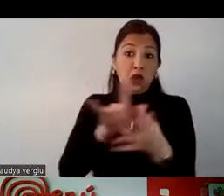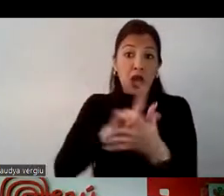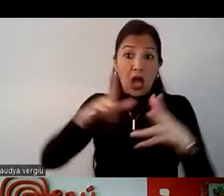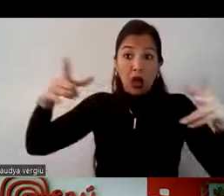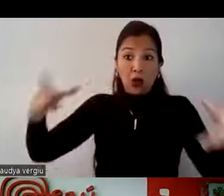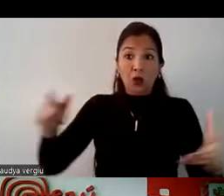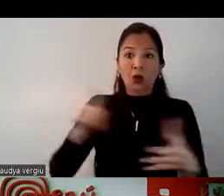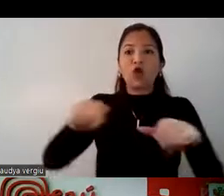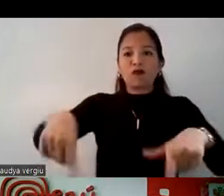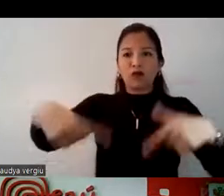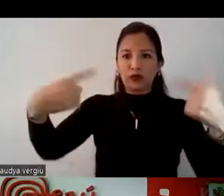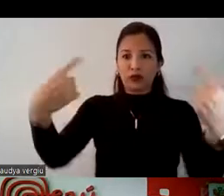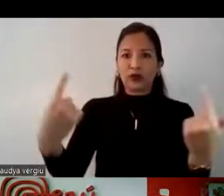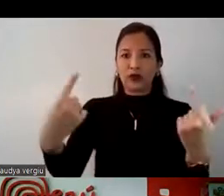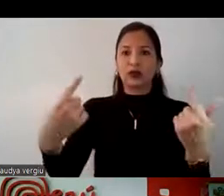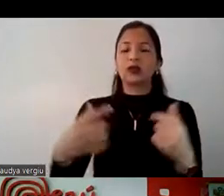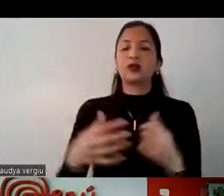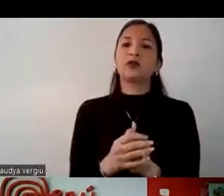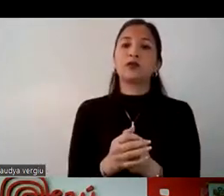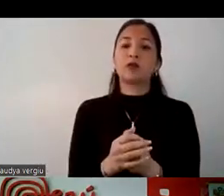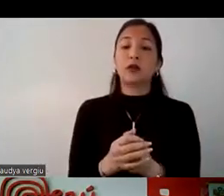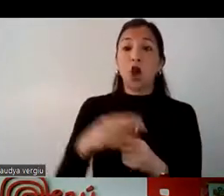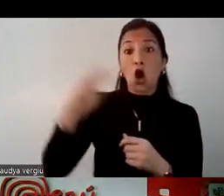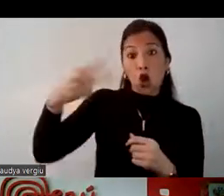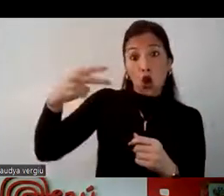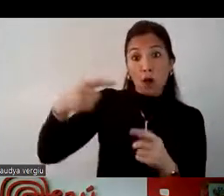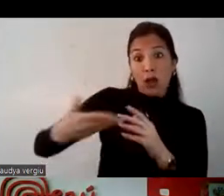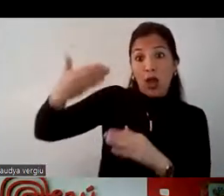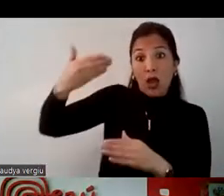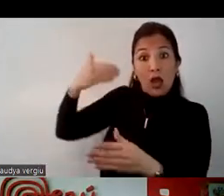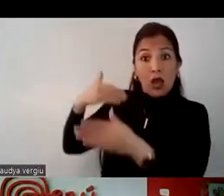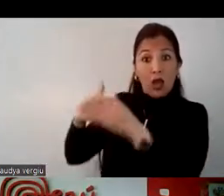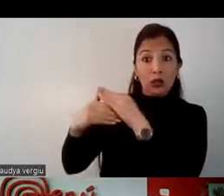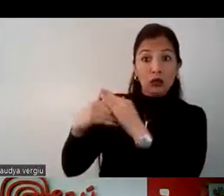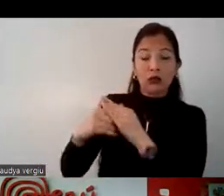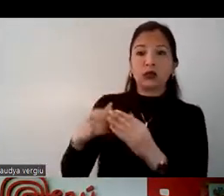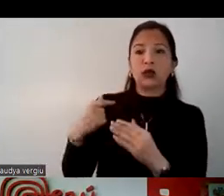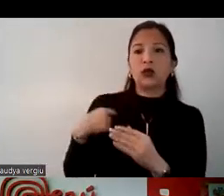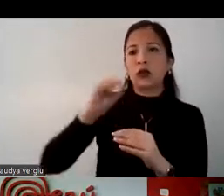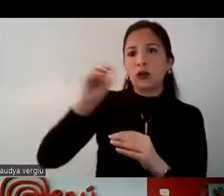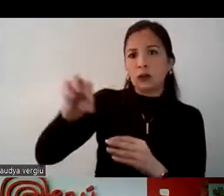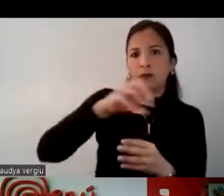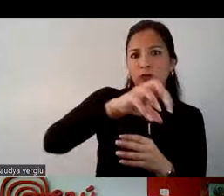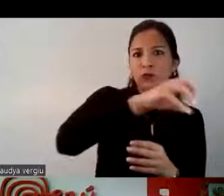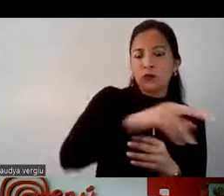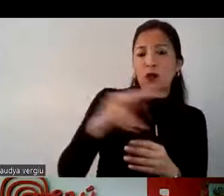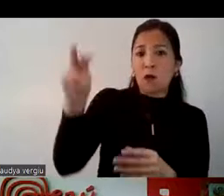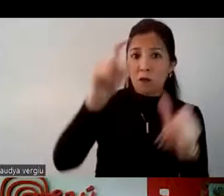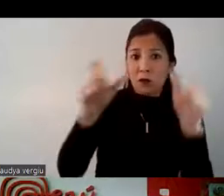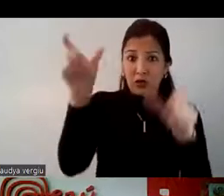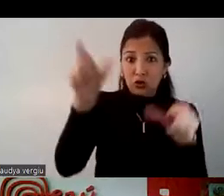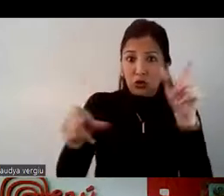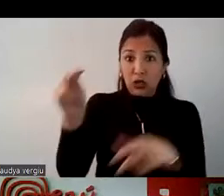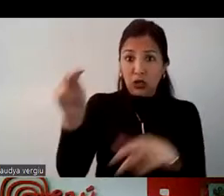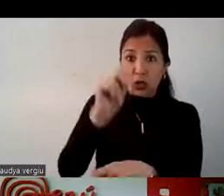flujo frontera. En noviembre del año pasado llevamos un grupo de ecuatorianos, tanto de Guayaquil como de Quito,